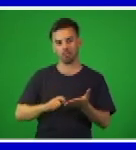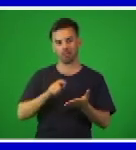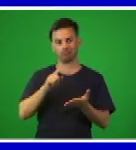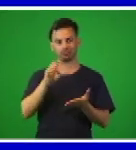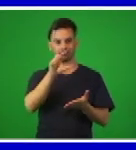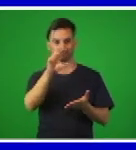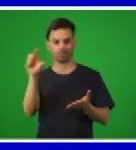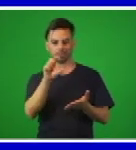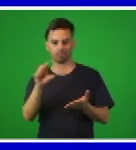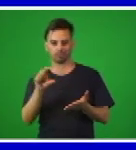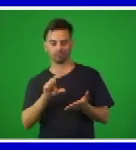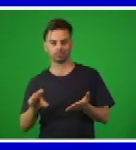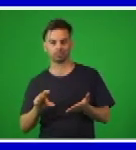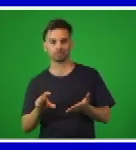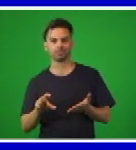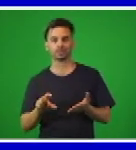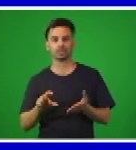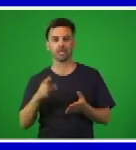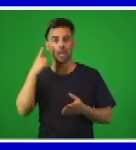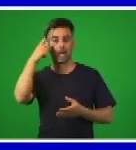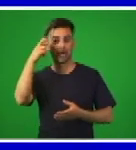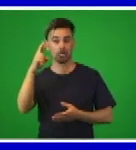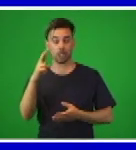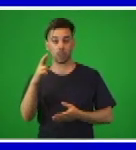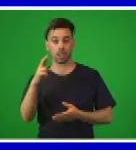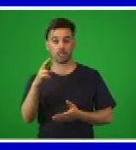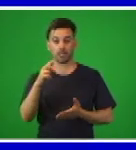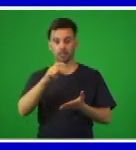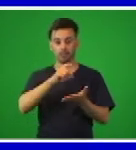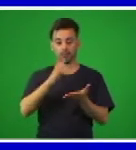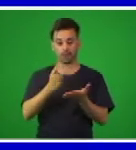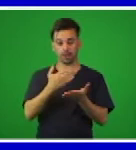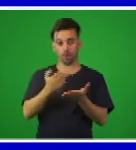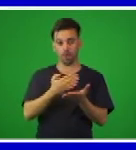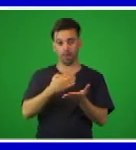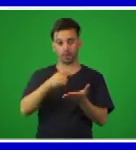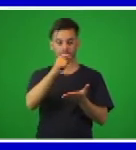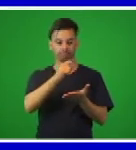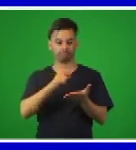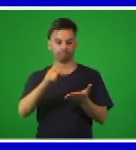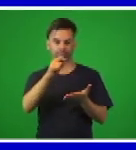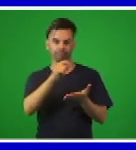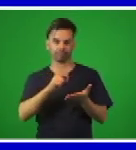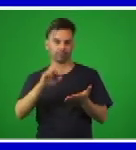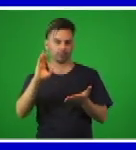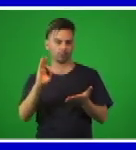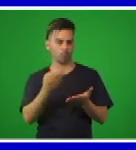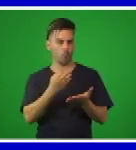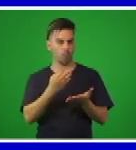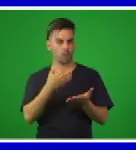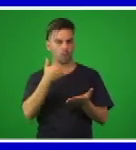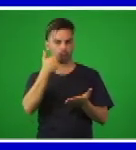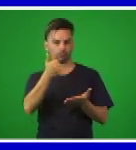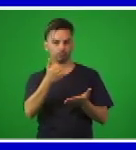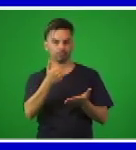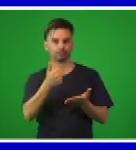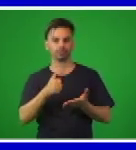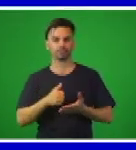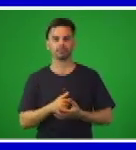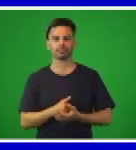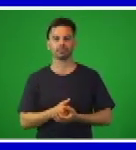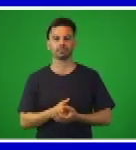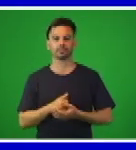Recuerden que a la hora de escribir en el cuaderno, pues nos esmeramos para que todos los trazos queden correctos y los enlaces de manera